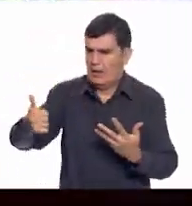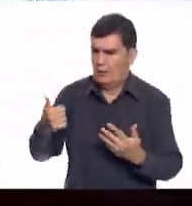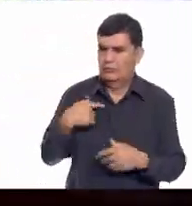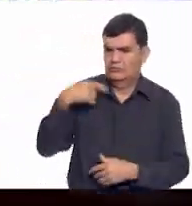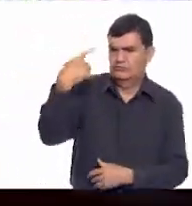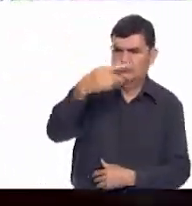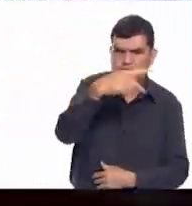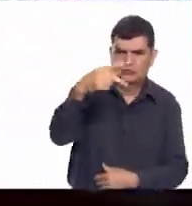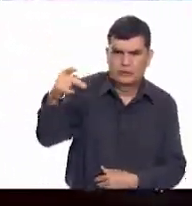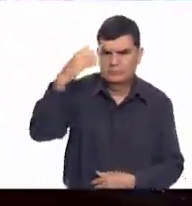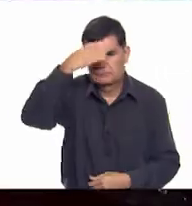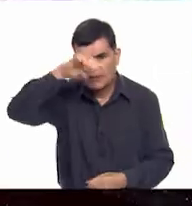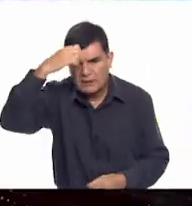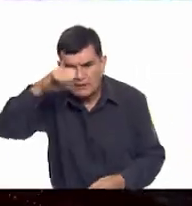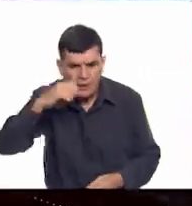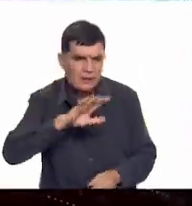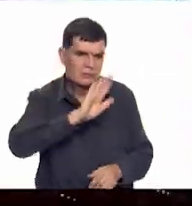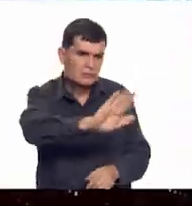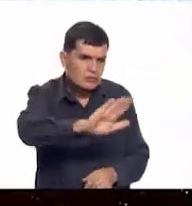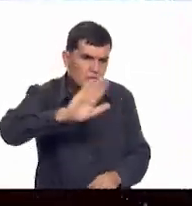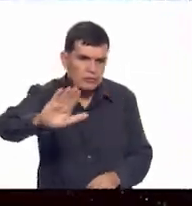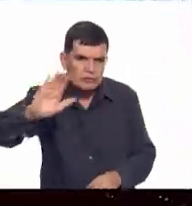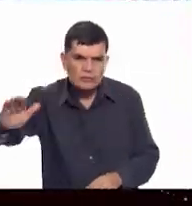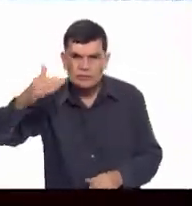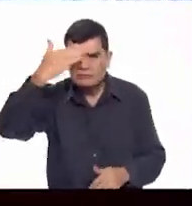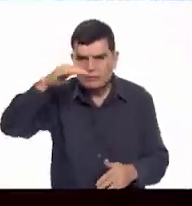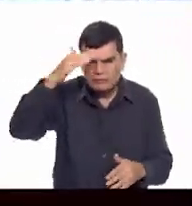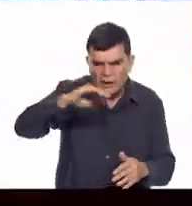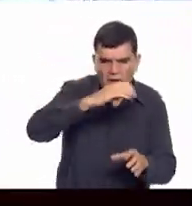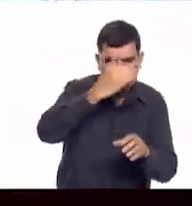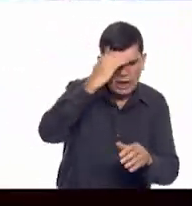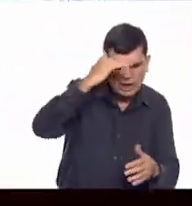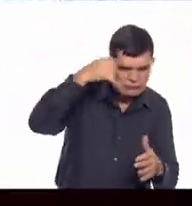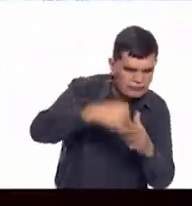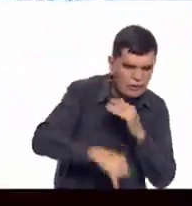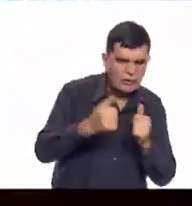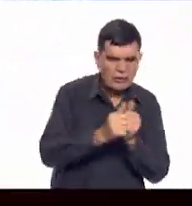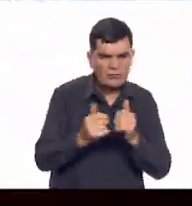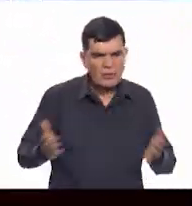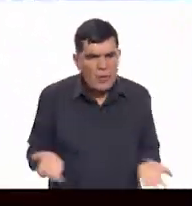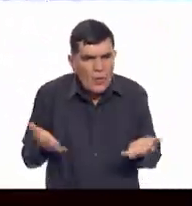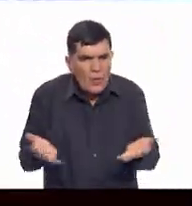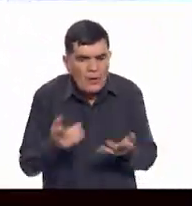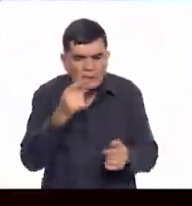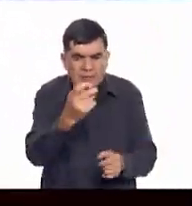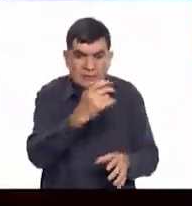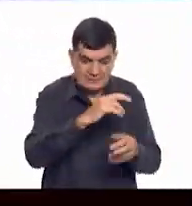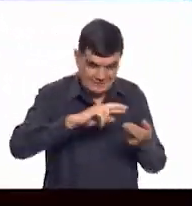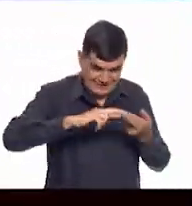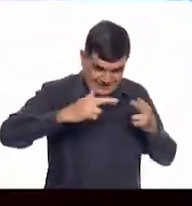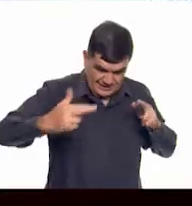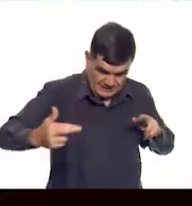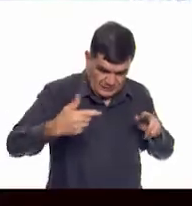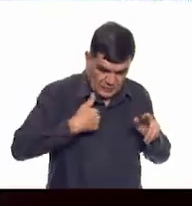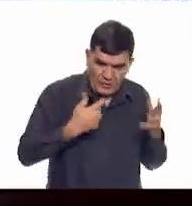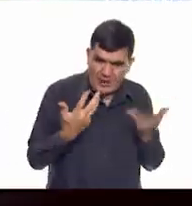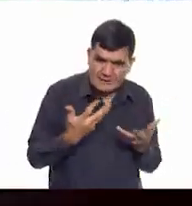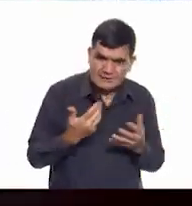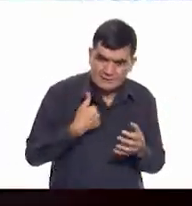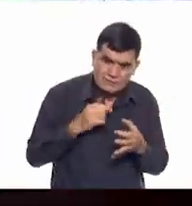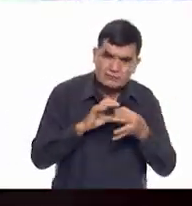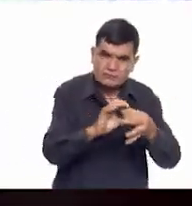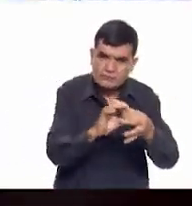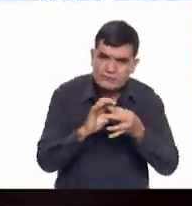de sus experiencias, su conocimiento, esfuerzo y motivación. Este lazo que estamos tejiendo es como el